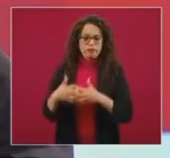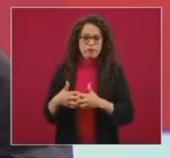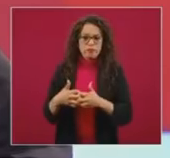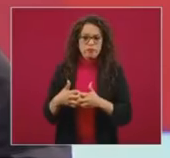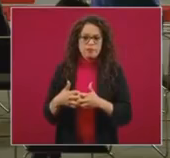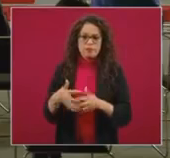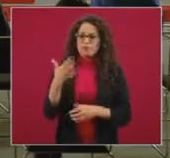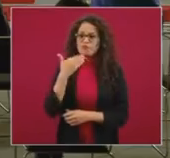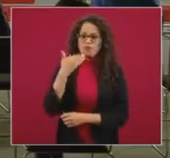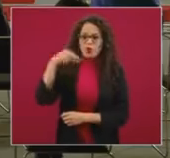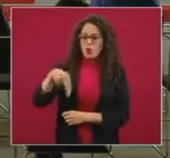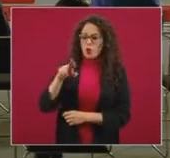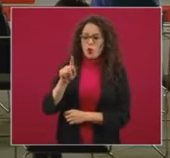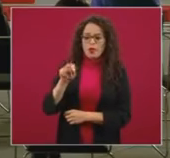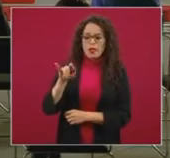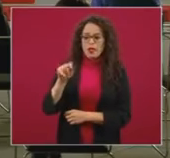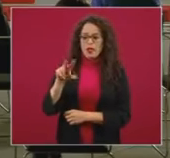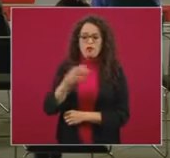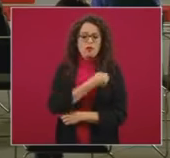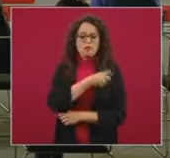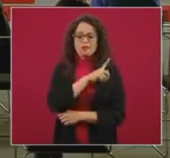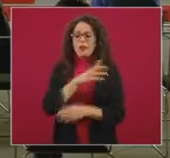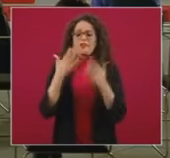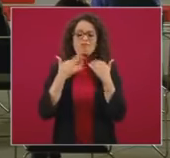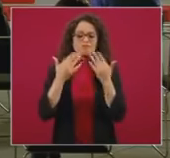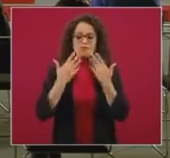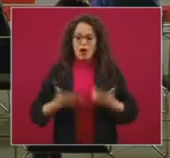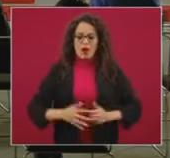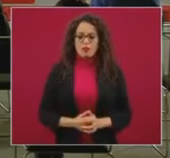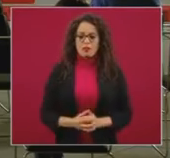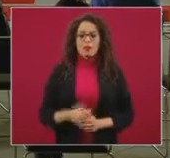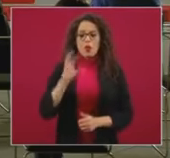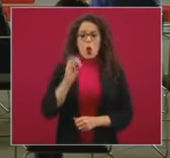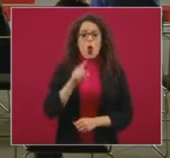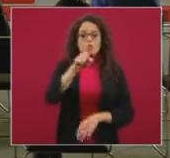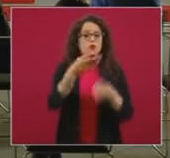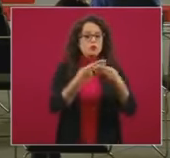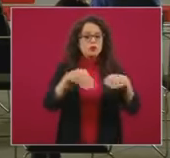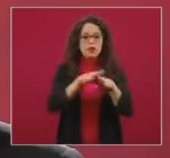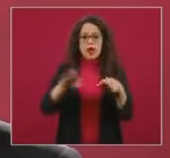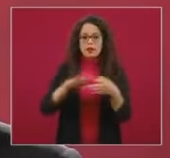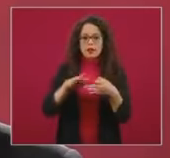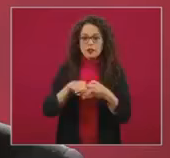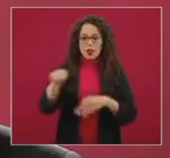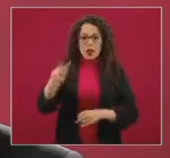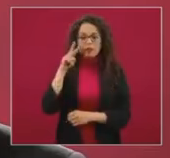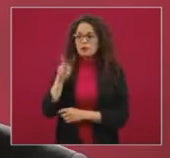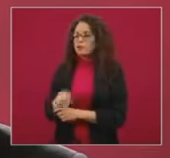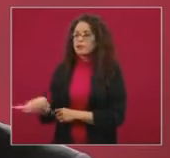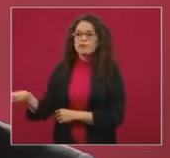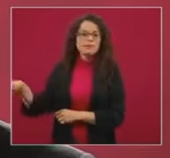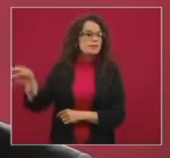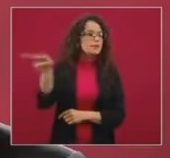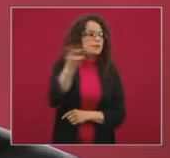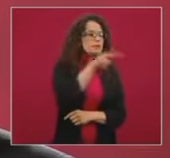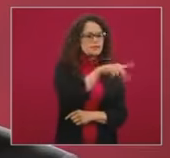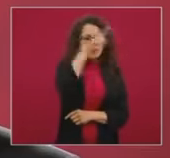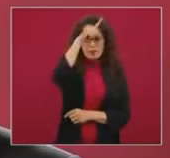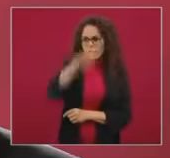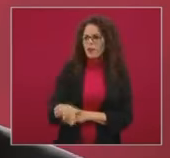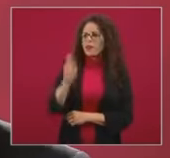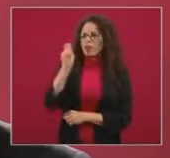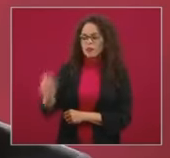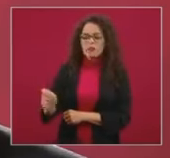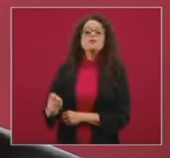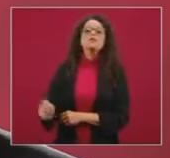nuestra mayor posibilidad de encontrarlos aquí o cerca de sus domicilios, Voltena, La Redonda, y lo que van a ver es tiendas que